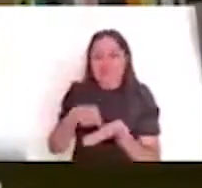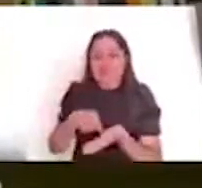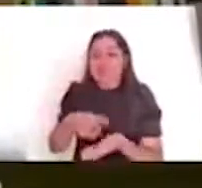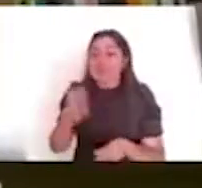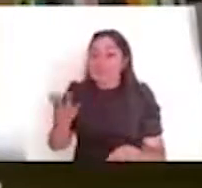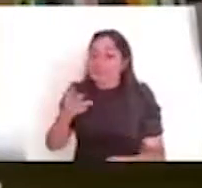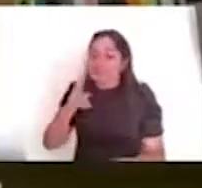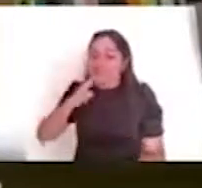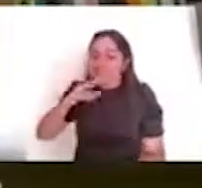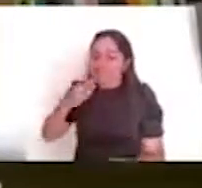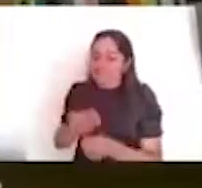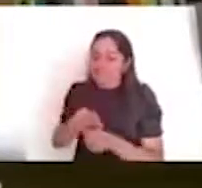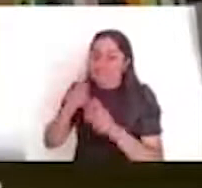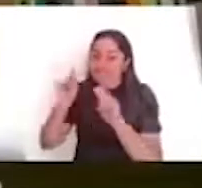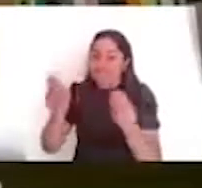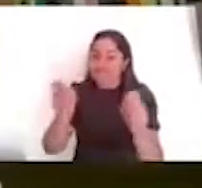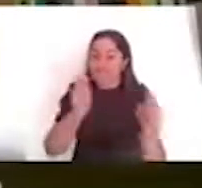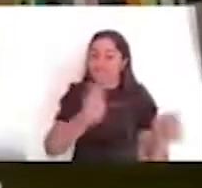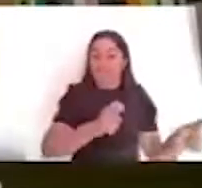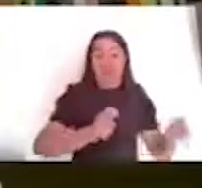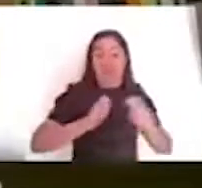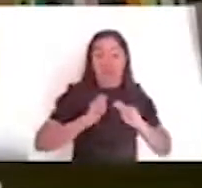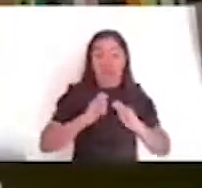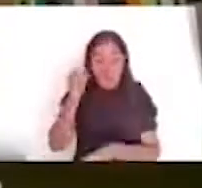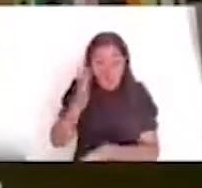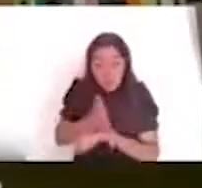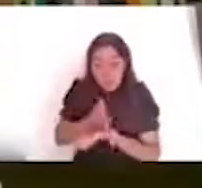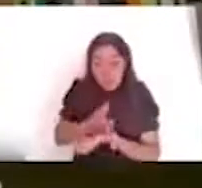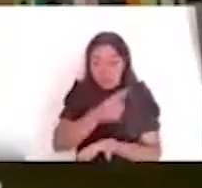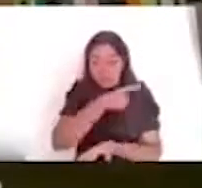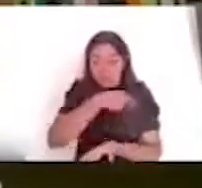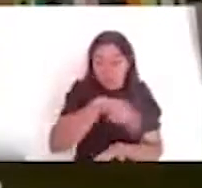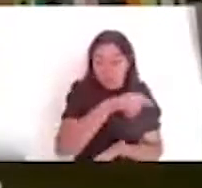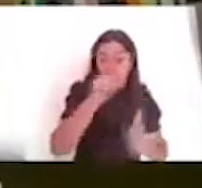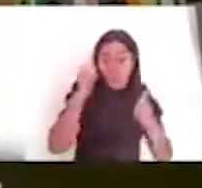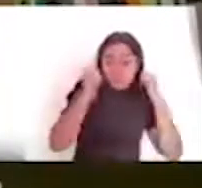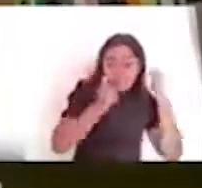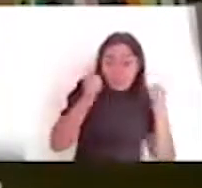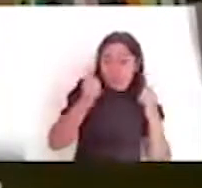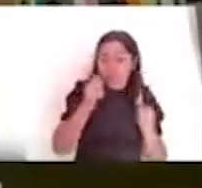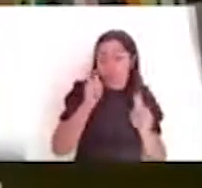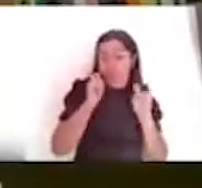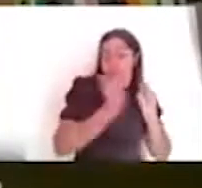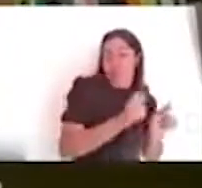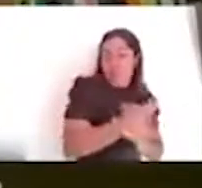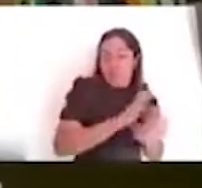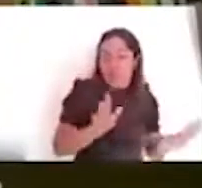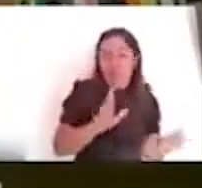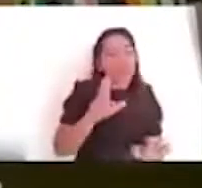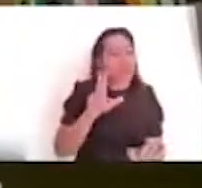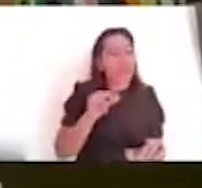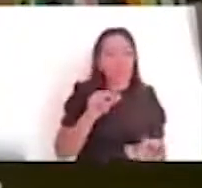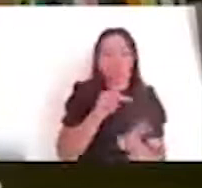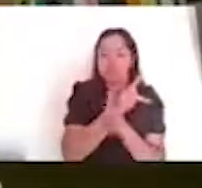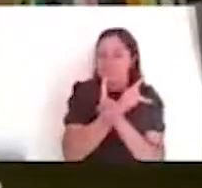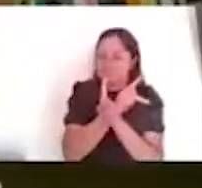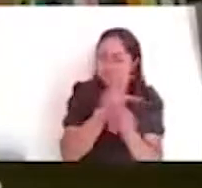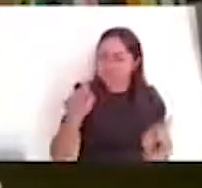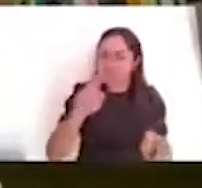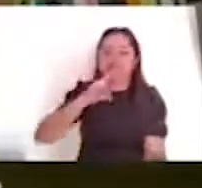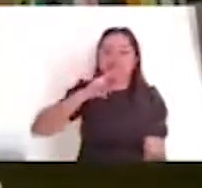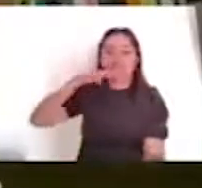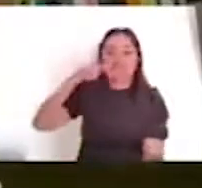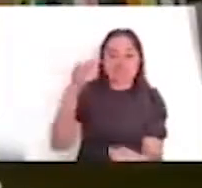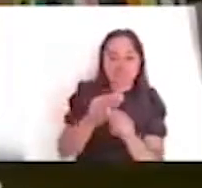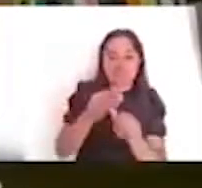todos, ¿no? No únicamente de los, de los arqueólogos, este, creo que, y,